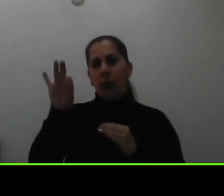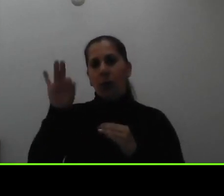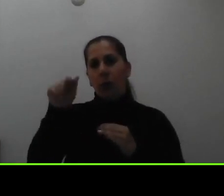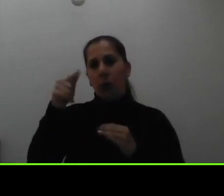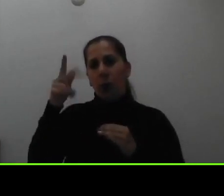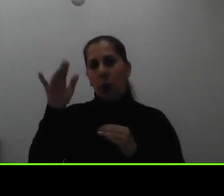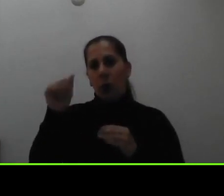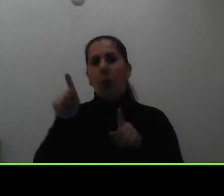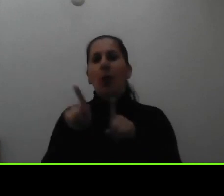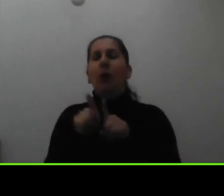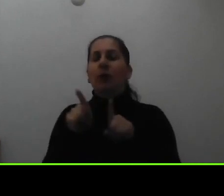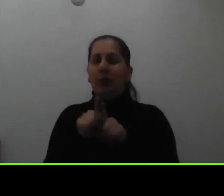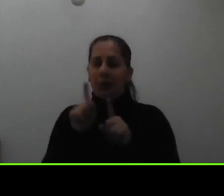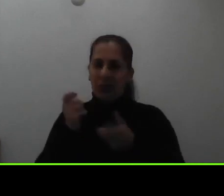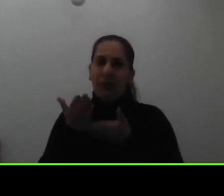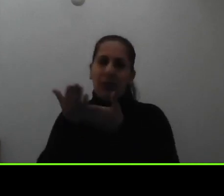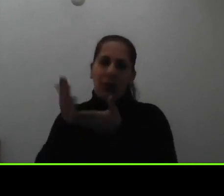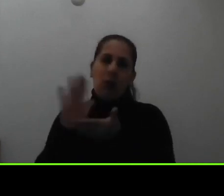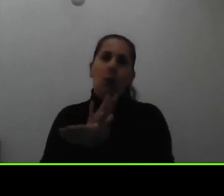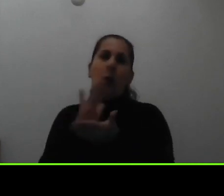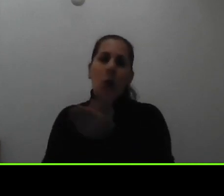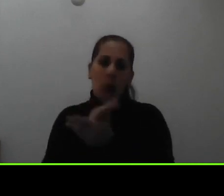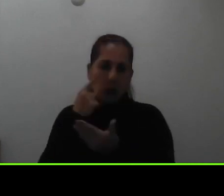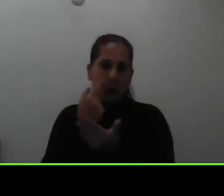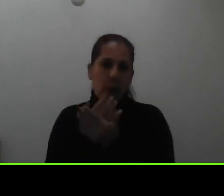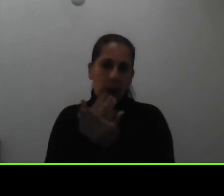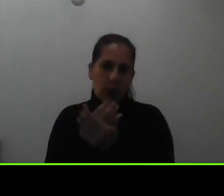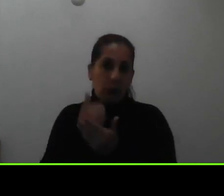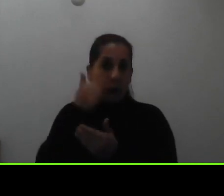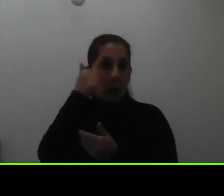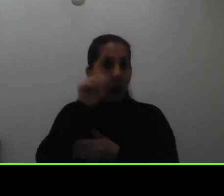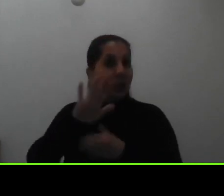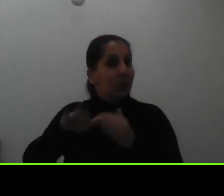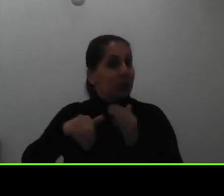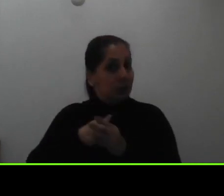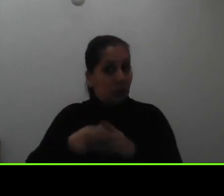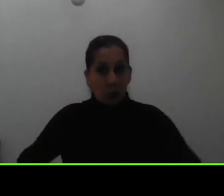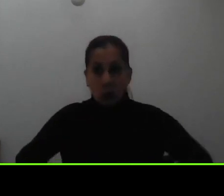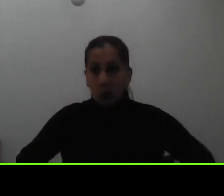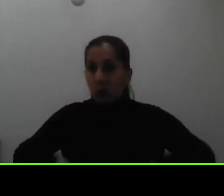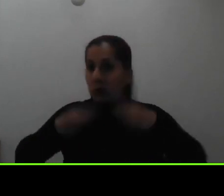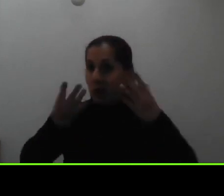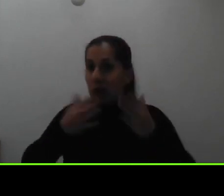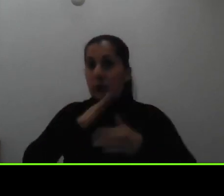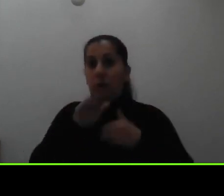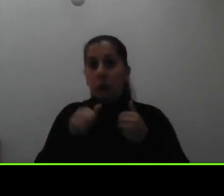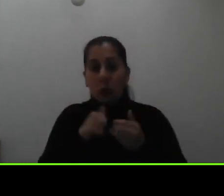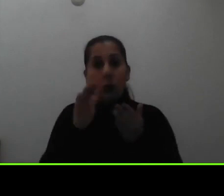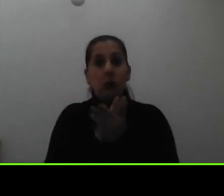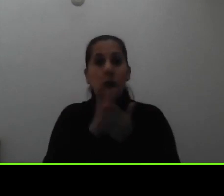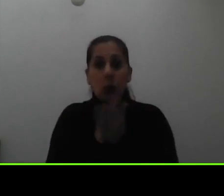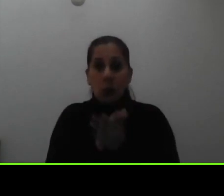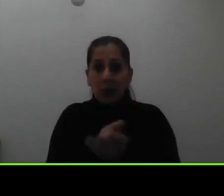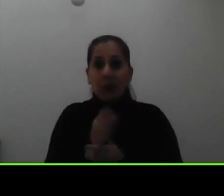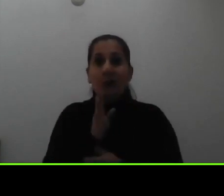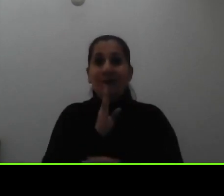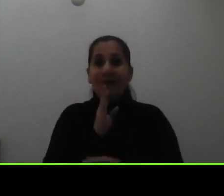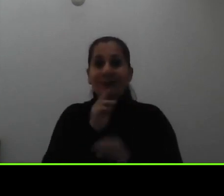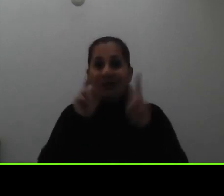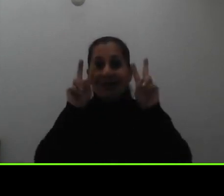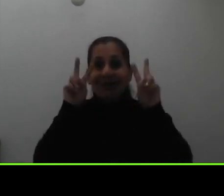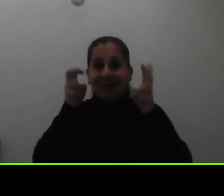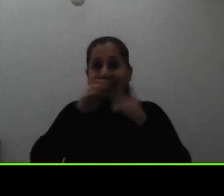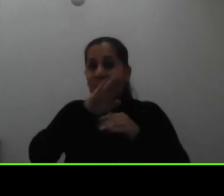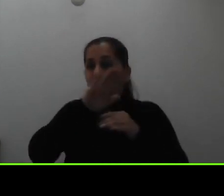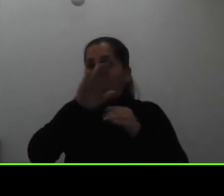porque recuerden todos los gastos y todos los documentos se refieren a todas aquellas personas que